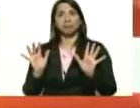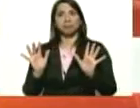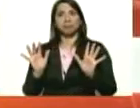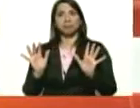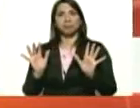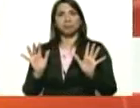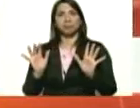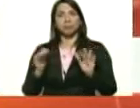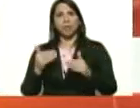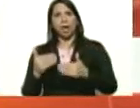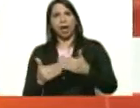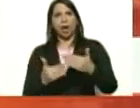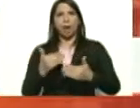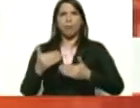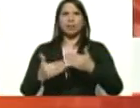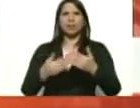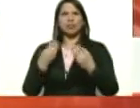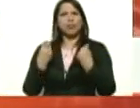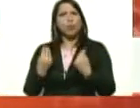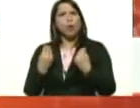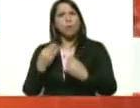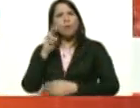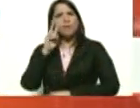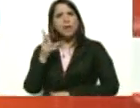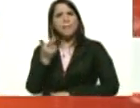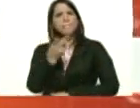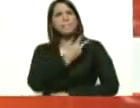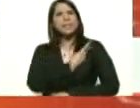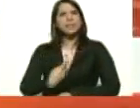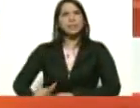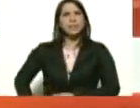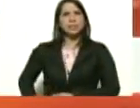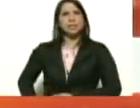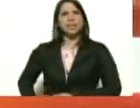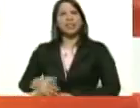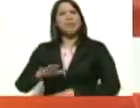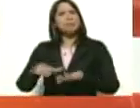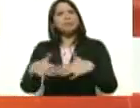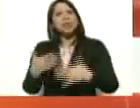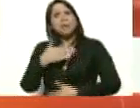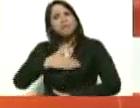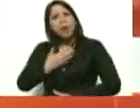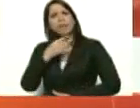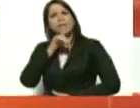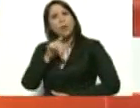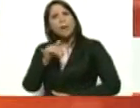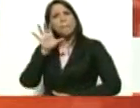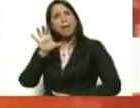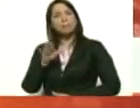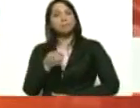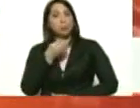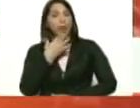Avanzando, ¿cómo marcharía eso, Vicepresidente? ¿Qué le puede informar usted del país? Sí, Presidente, bueno, resaltar algo que usted dijo.